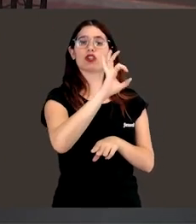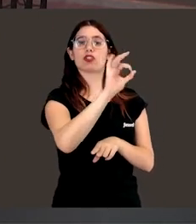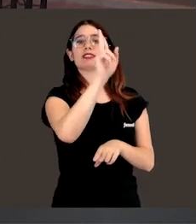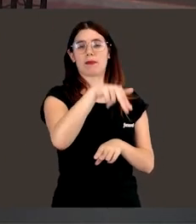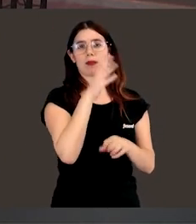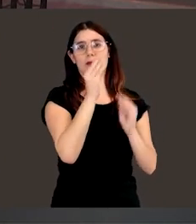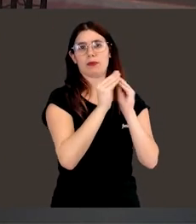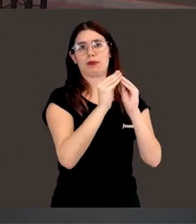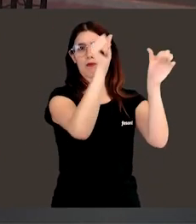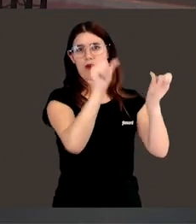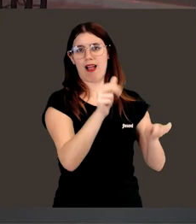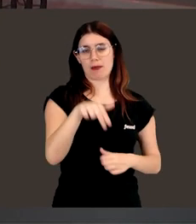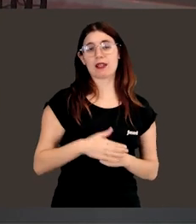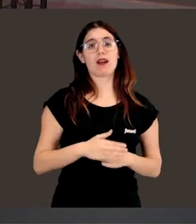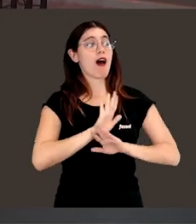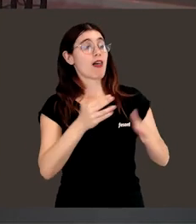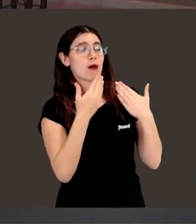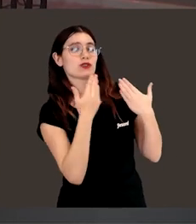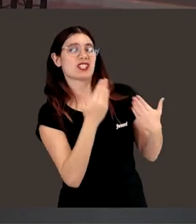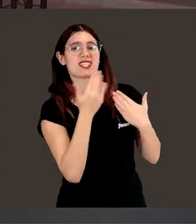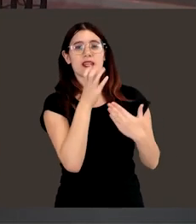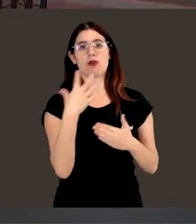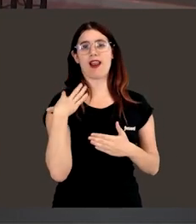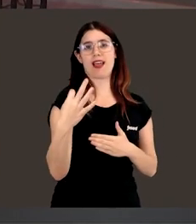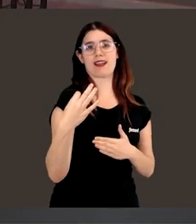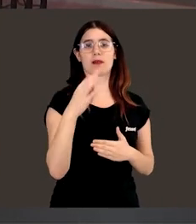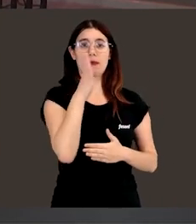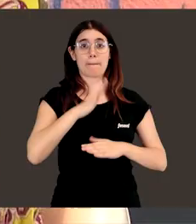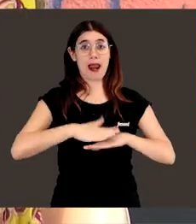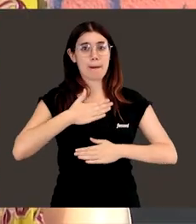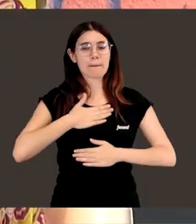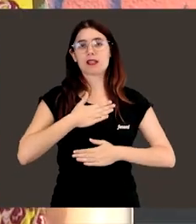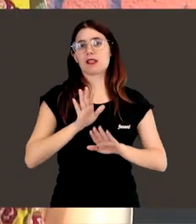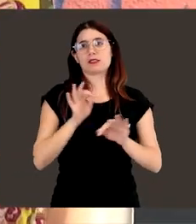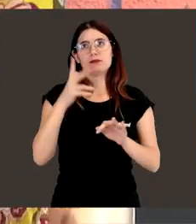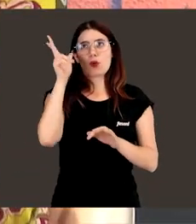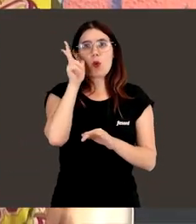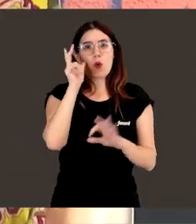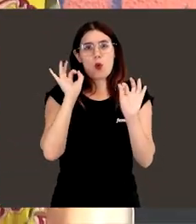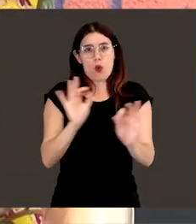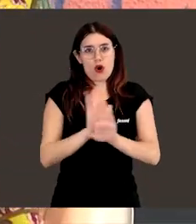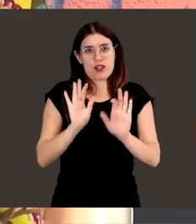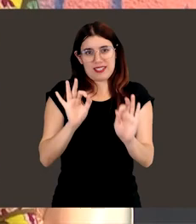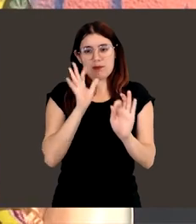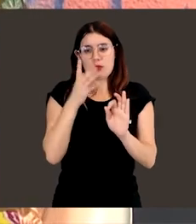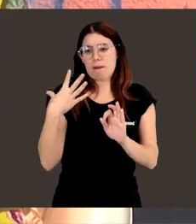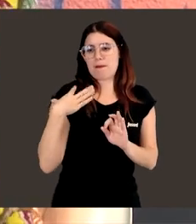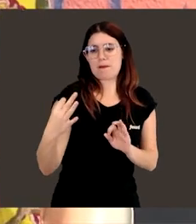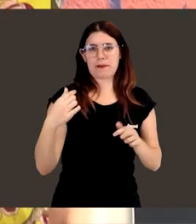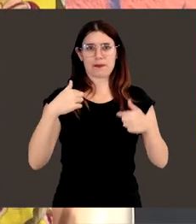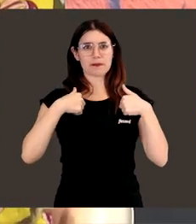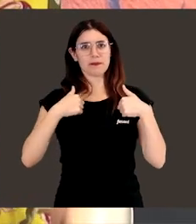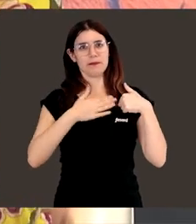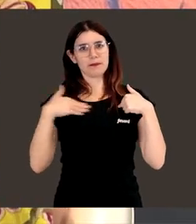de esta obra de arte. Muchísimas gracias por elegirme. La verdad que para mí ha sido todo un honor el que me hayáis elegido y que ahora esté